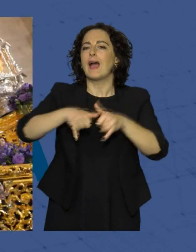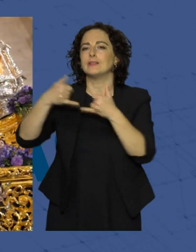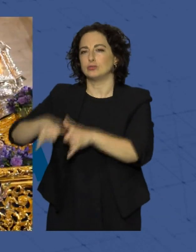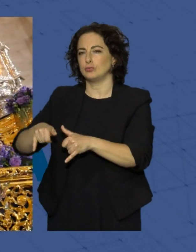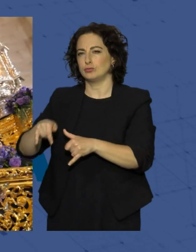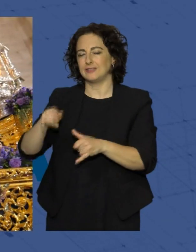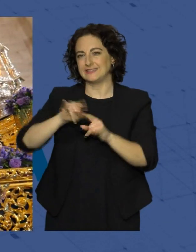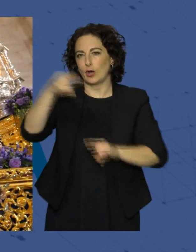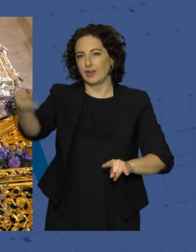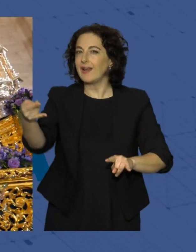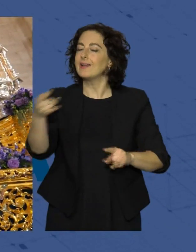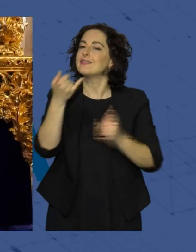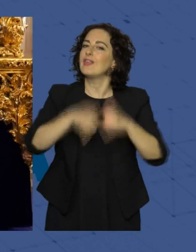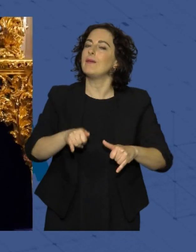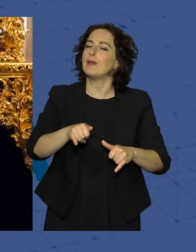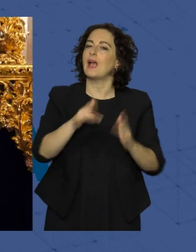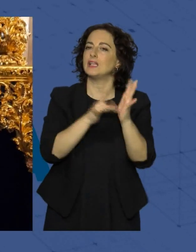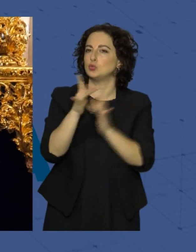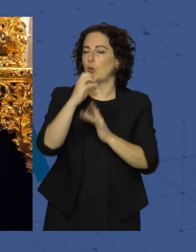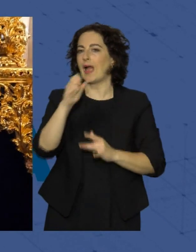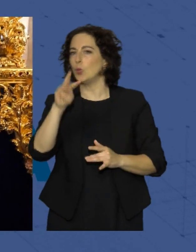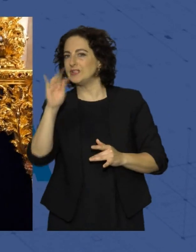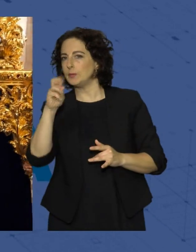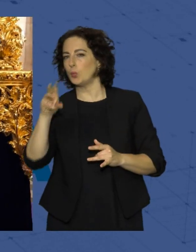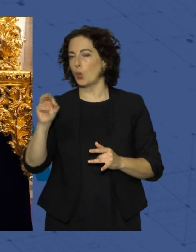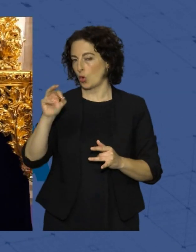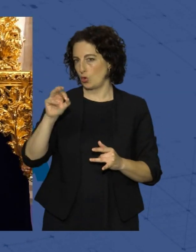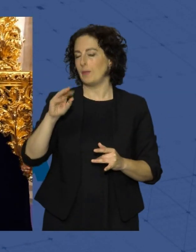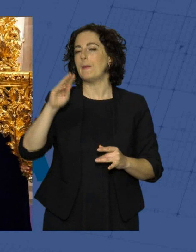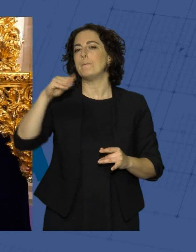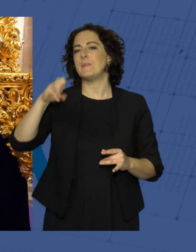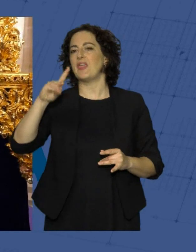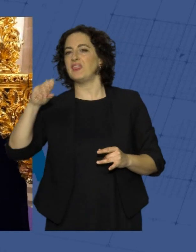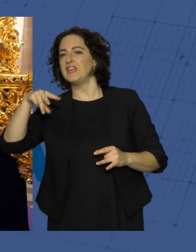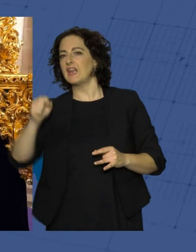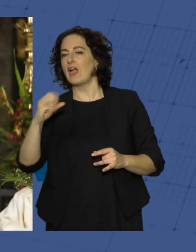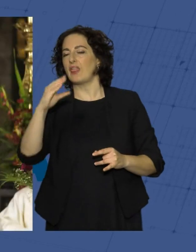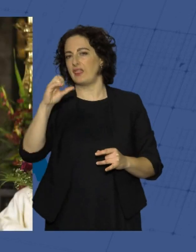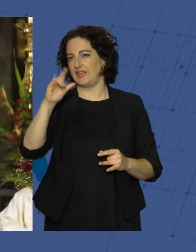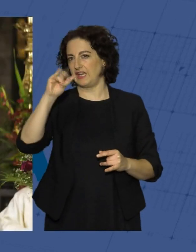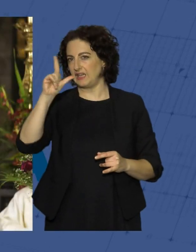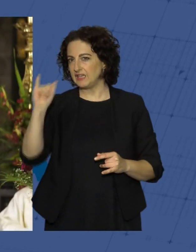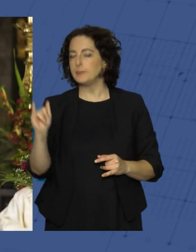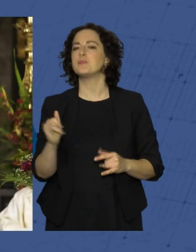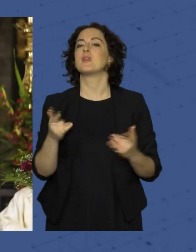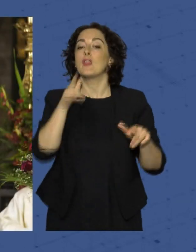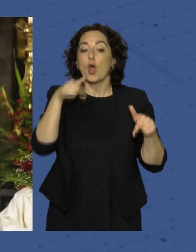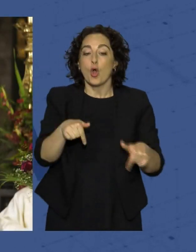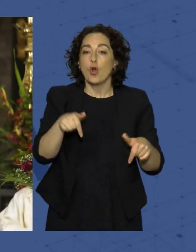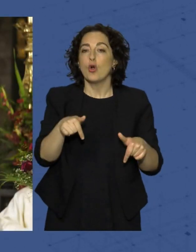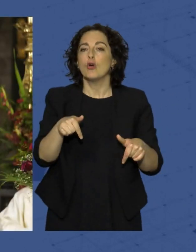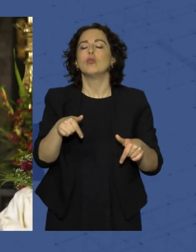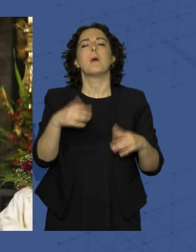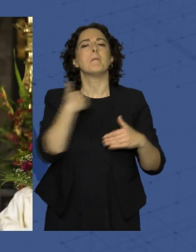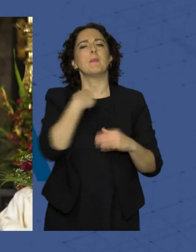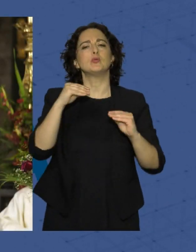extraordinario que se celebran en honor a Jesús Cautivo de Mediraceli. Desde hoy, Jesús Cautivo y la Hermandad del Prendimiento refuerzan su papel